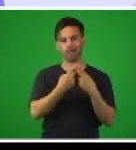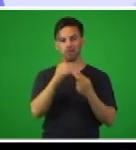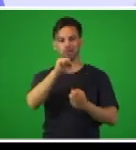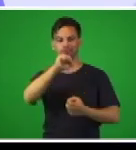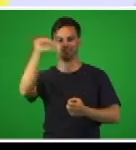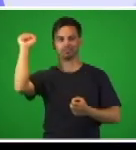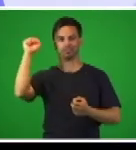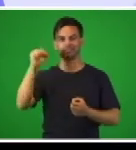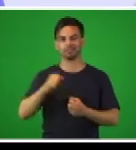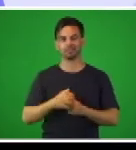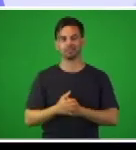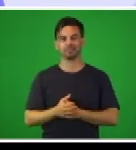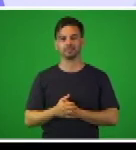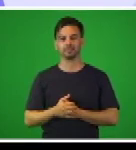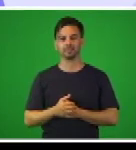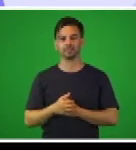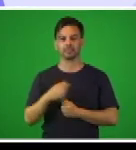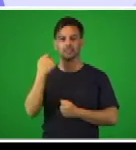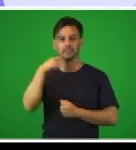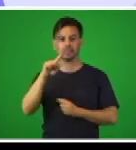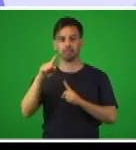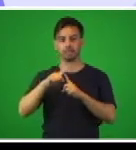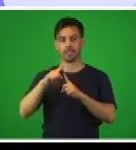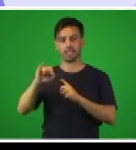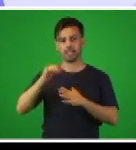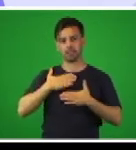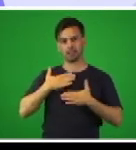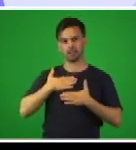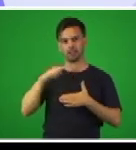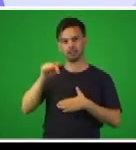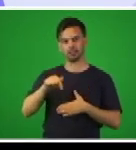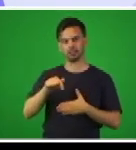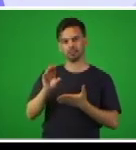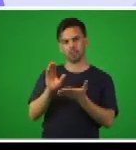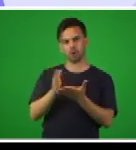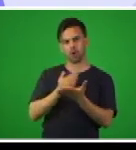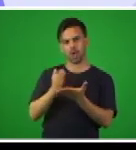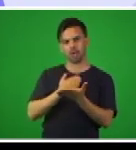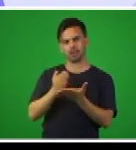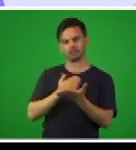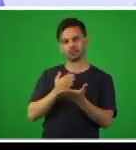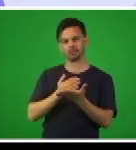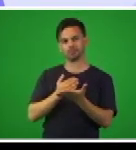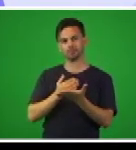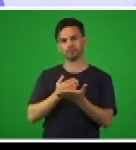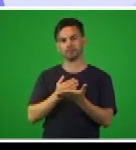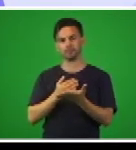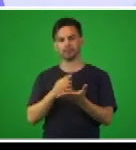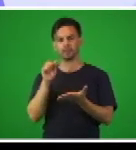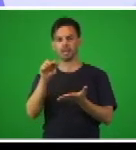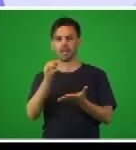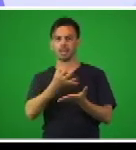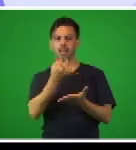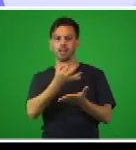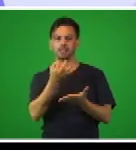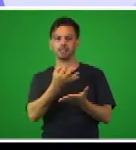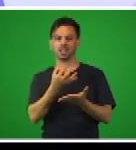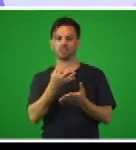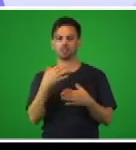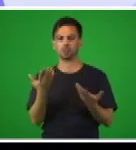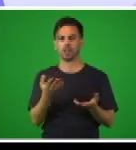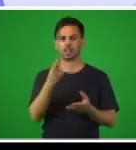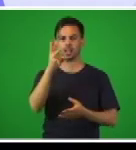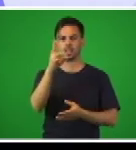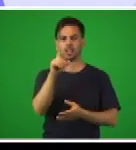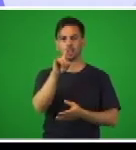actividad también de estudio independiente, en este cuaderno le estamos solicitando que ustedes realicen la actividad de la página